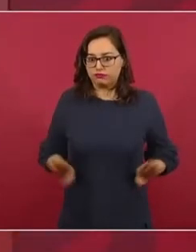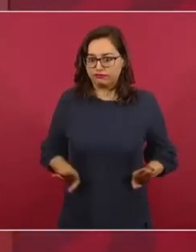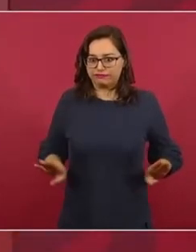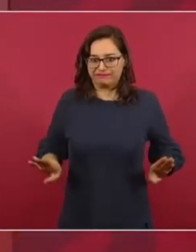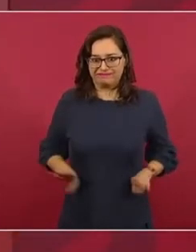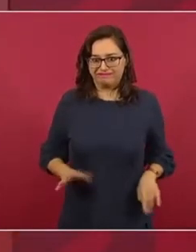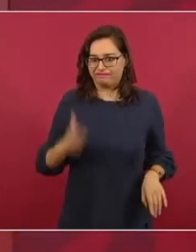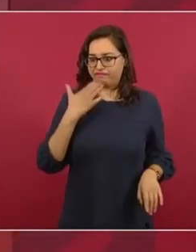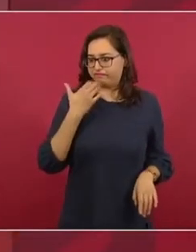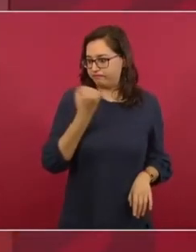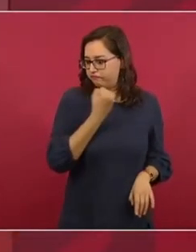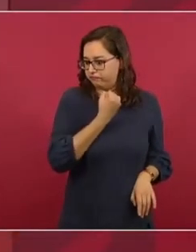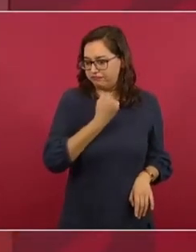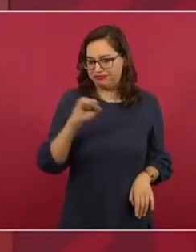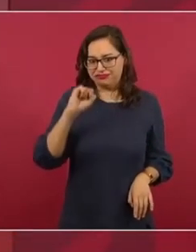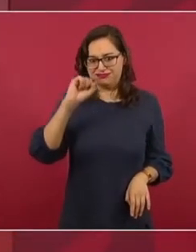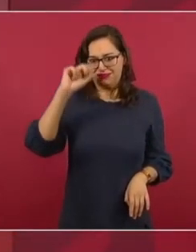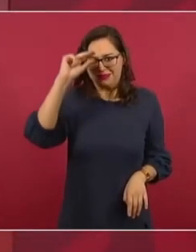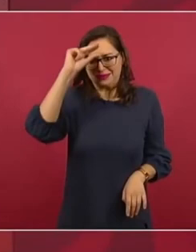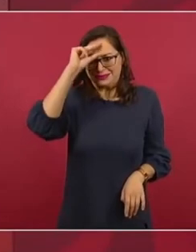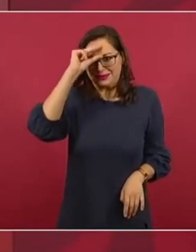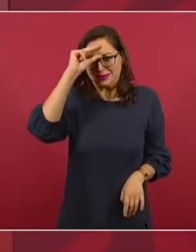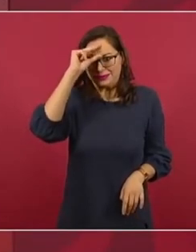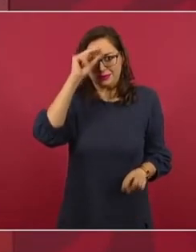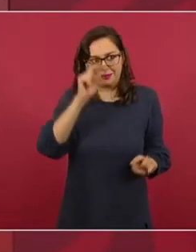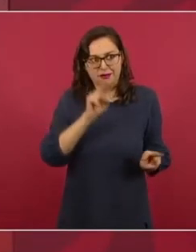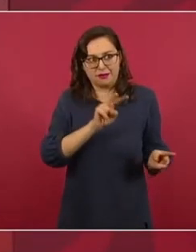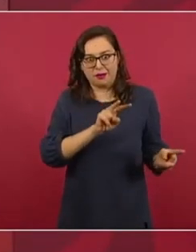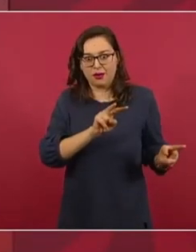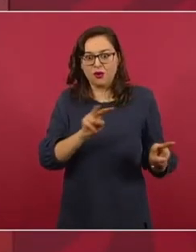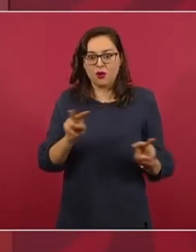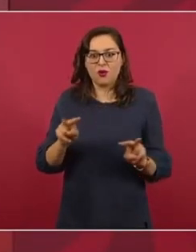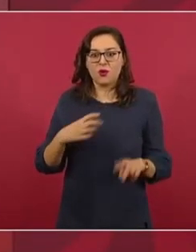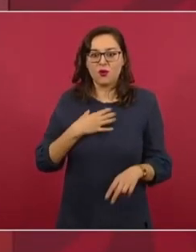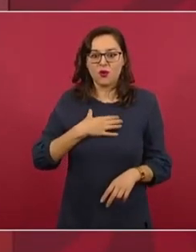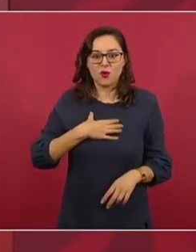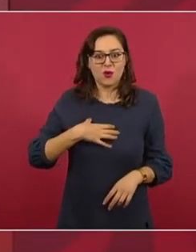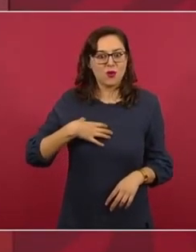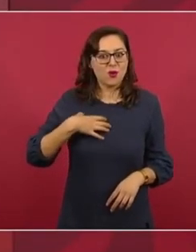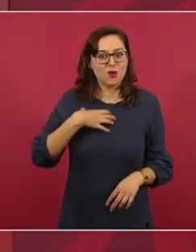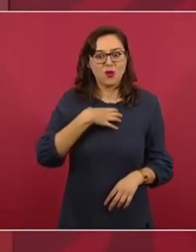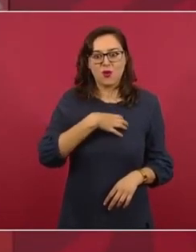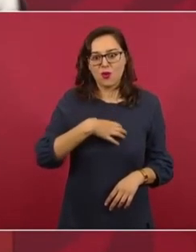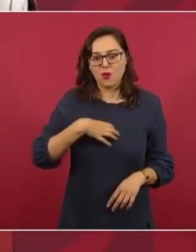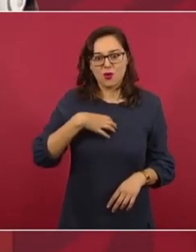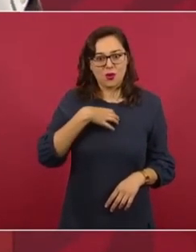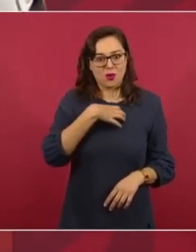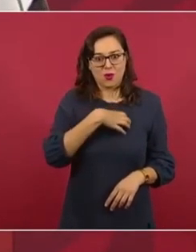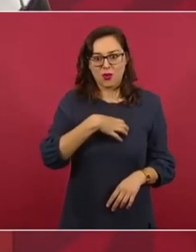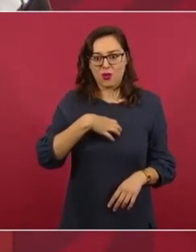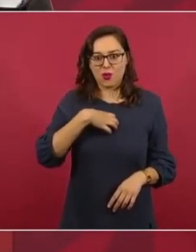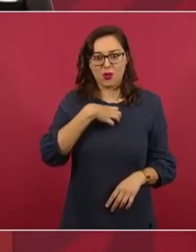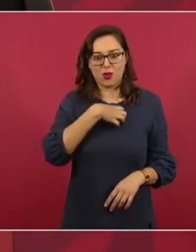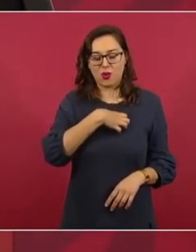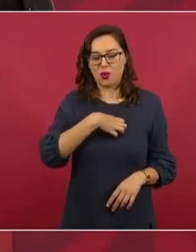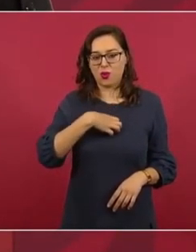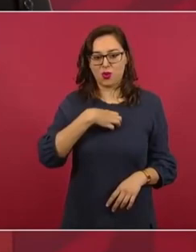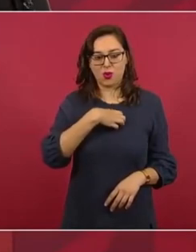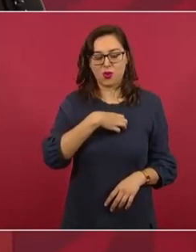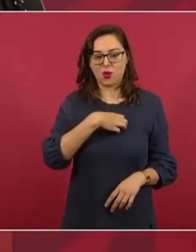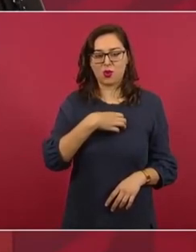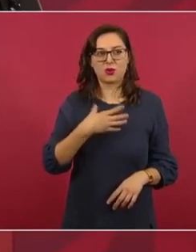Estoy muy contento porque es toda una